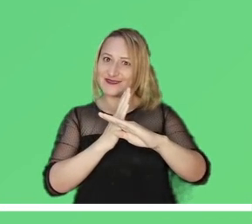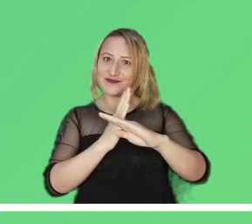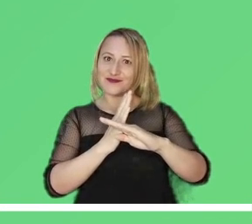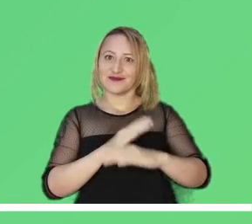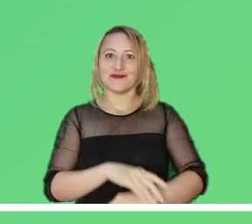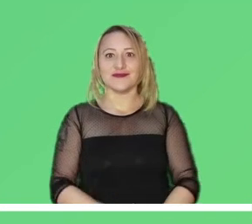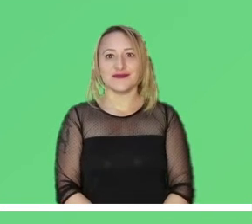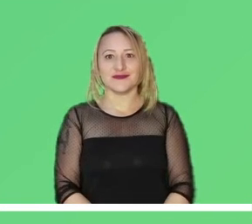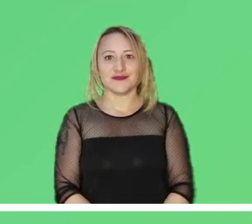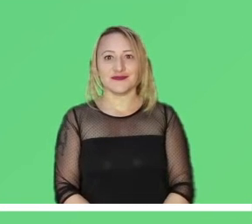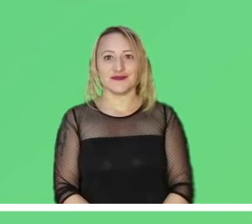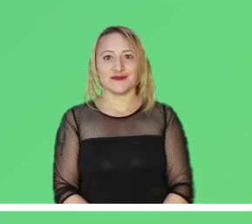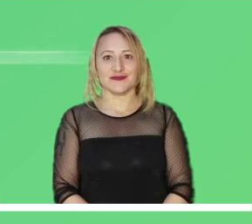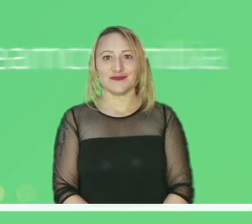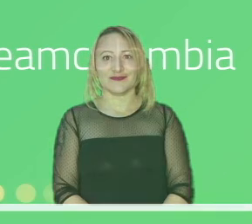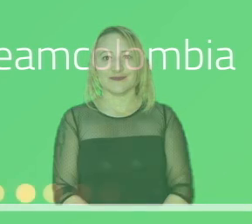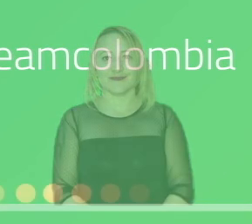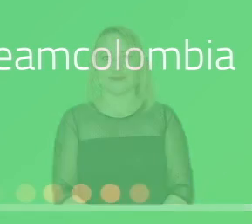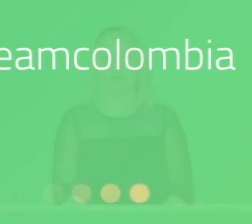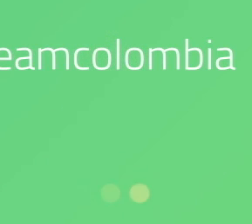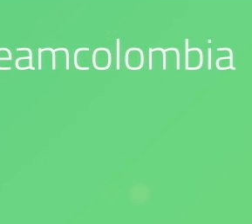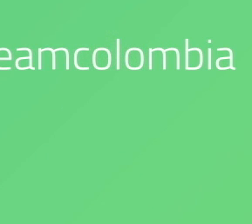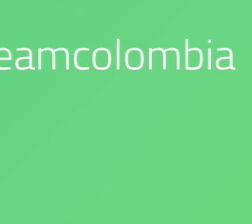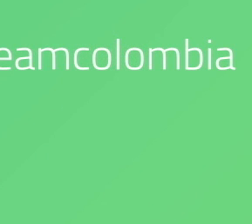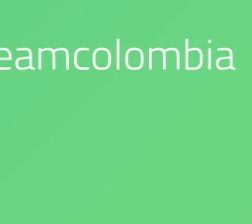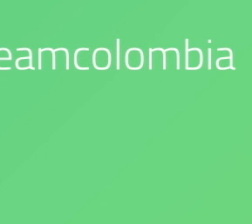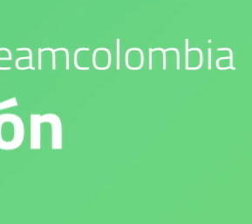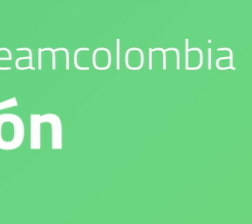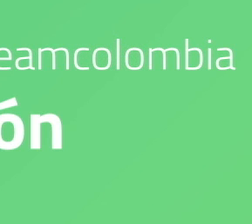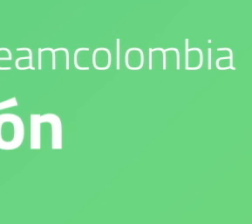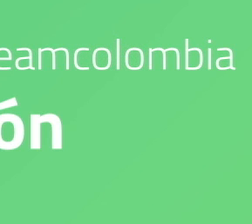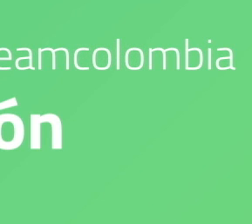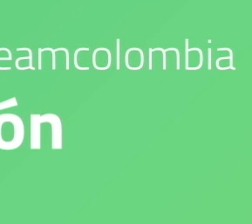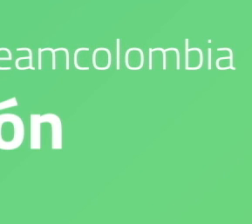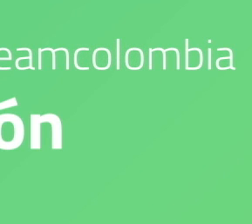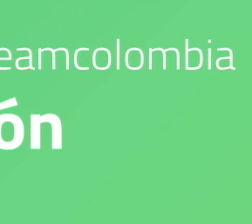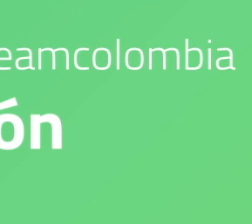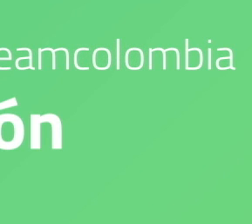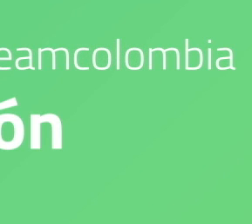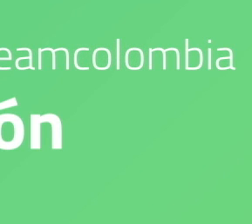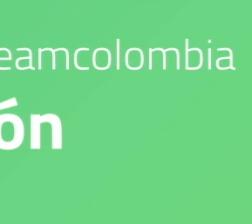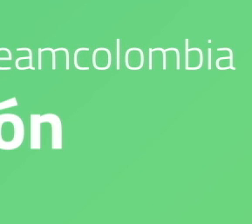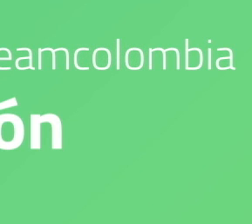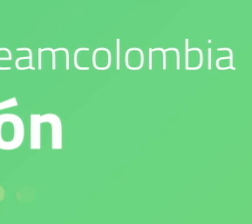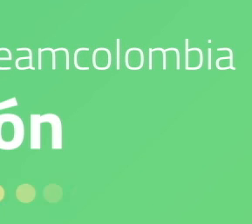sociales. Nuestro compromiso es con el medio ambiente. IDEAM es confianza y prevención.